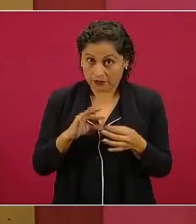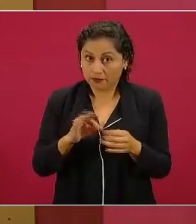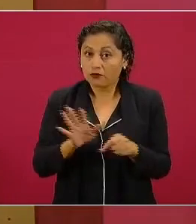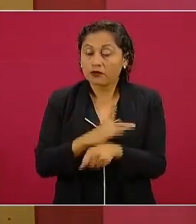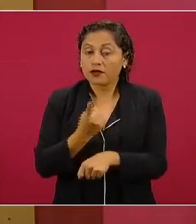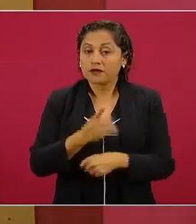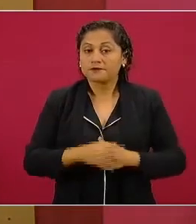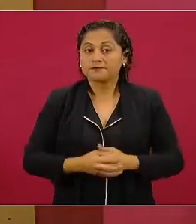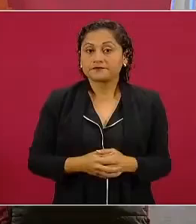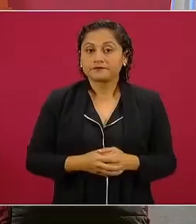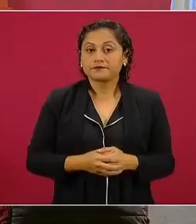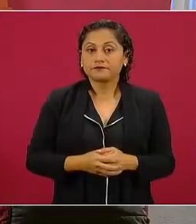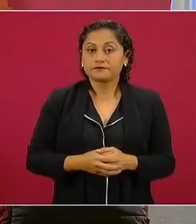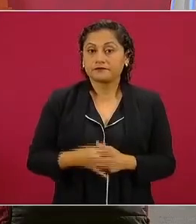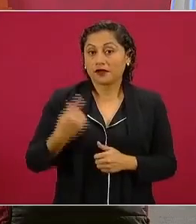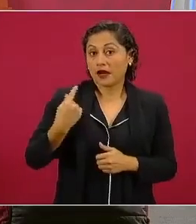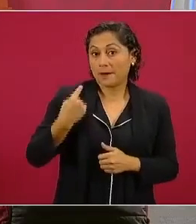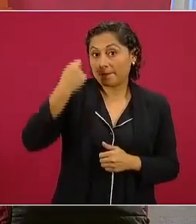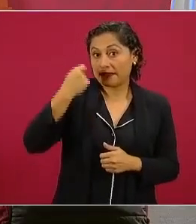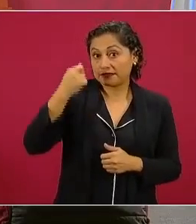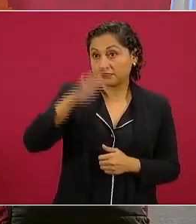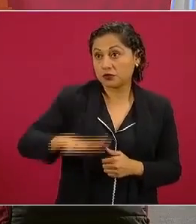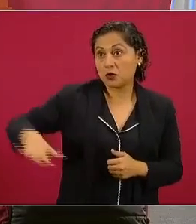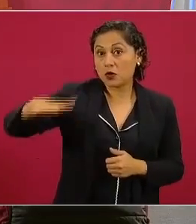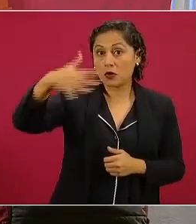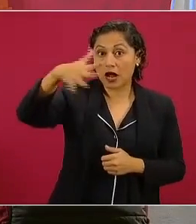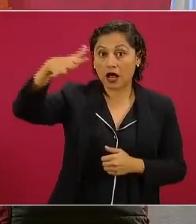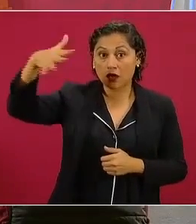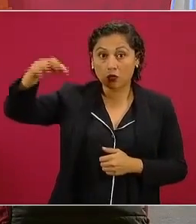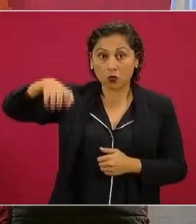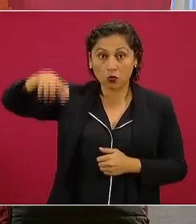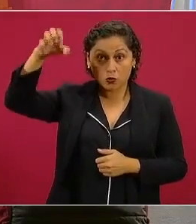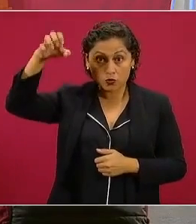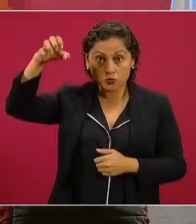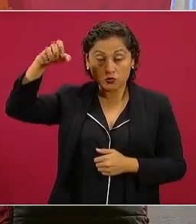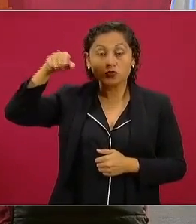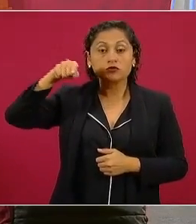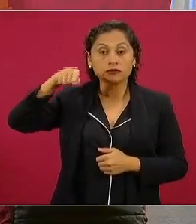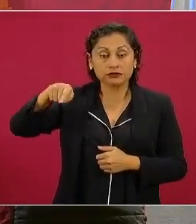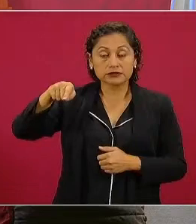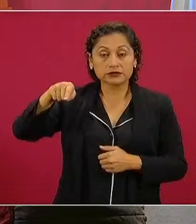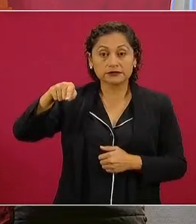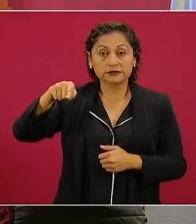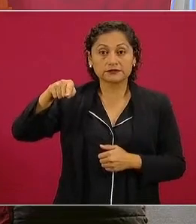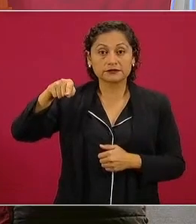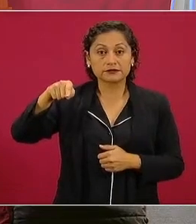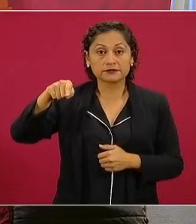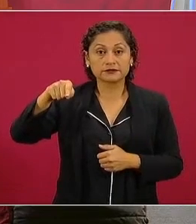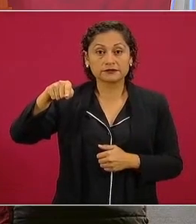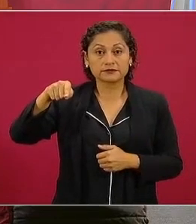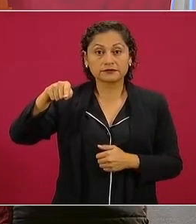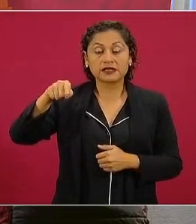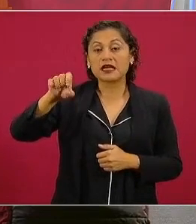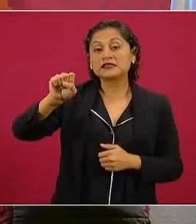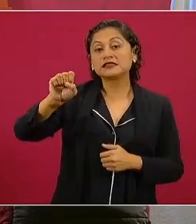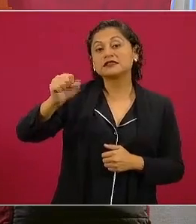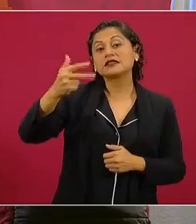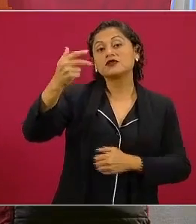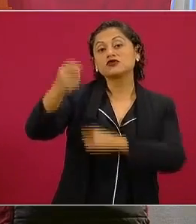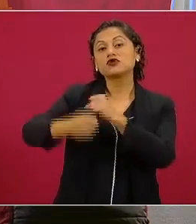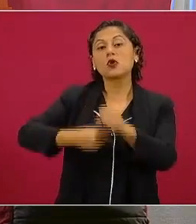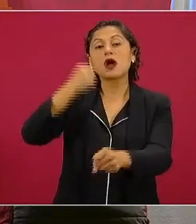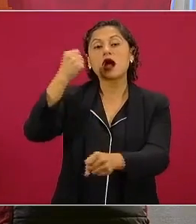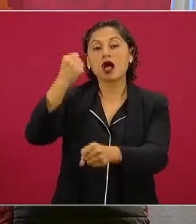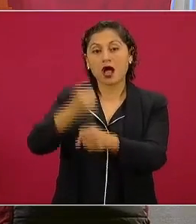la pensión para los adultos mayores se aplica a partir de los 68 años,